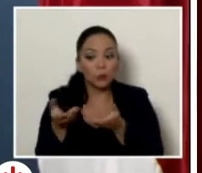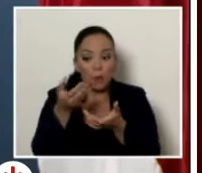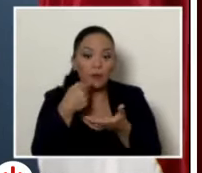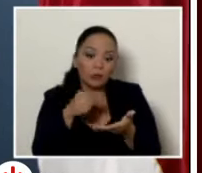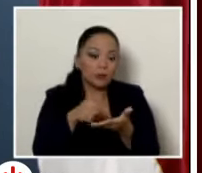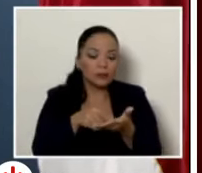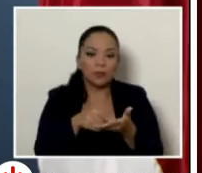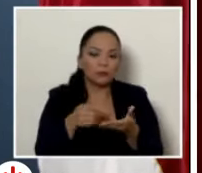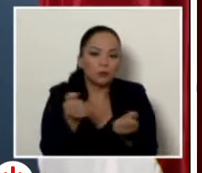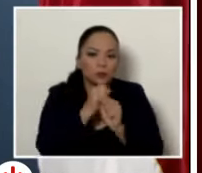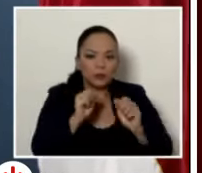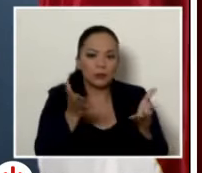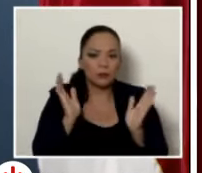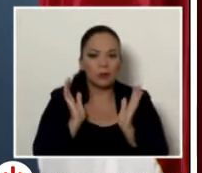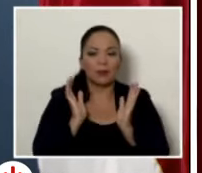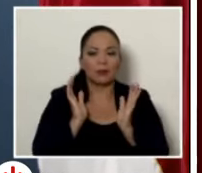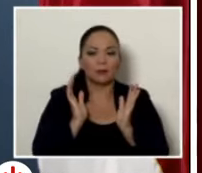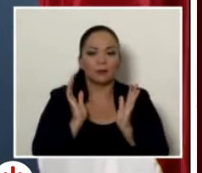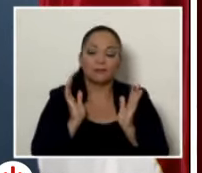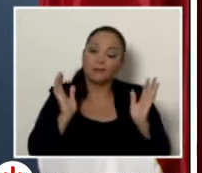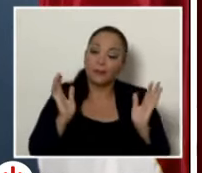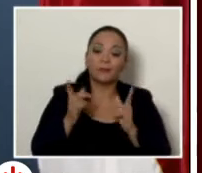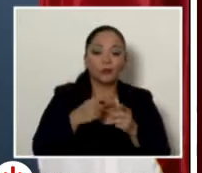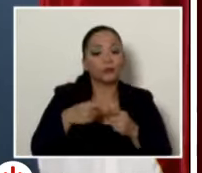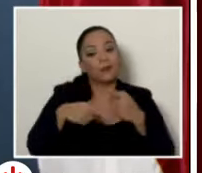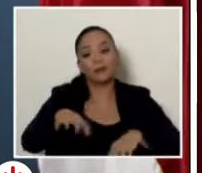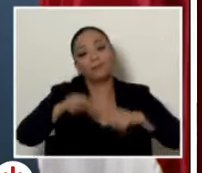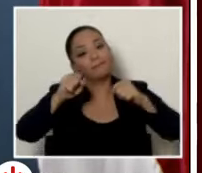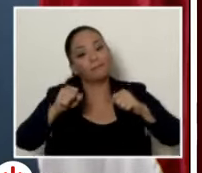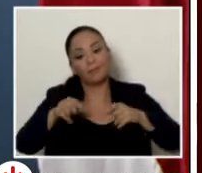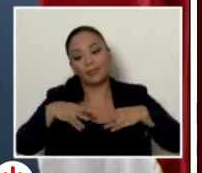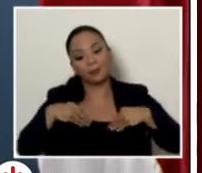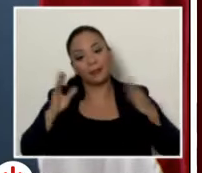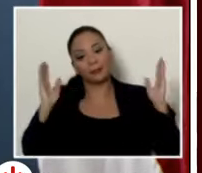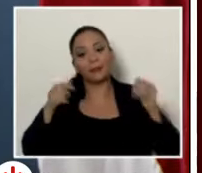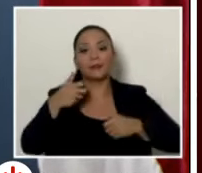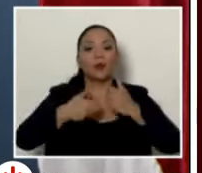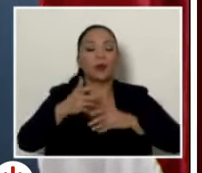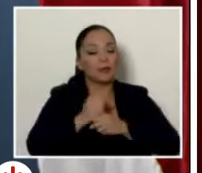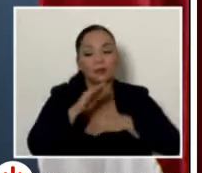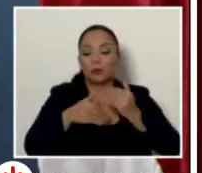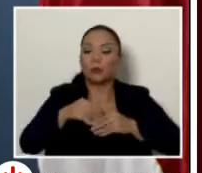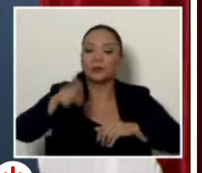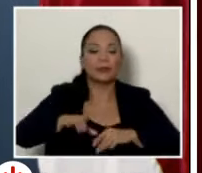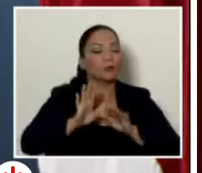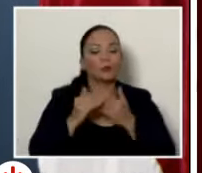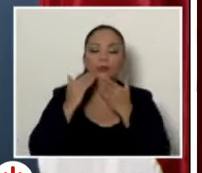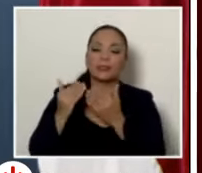Daisy habrá que comerse la bronca y hacer lo que corresponda muchas gracias